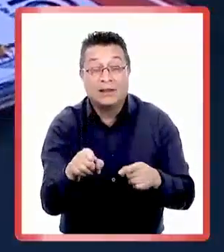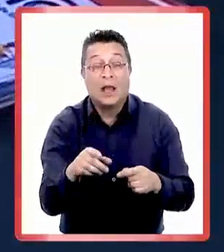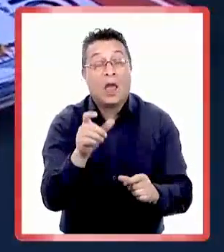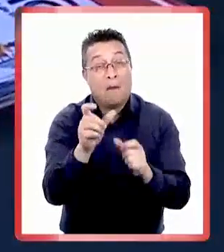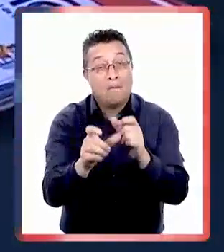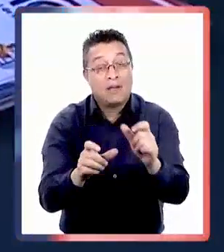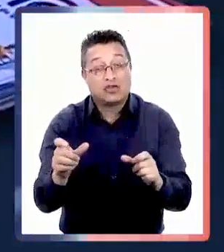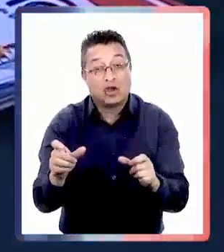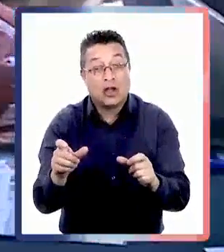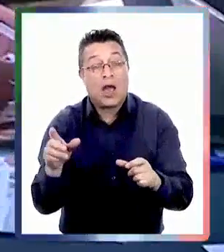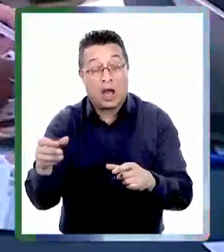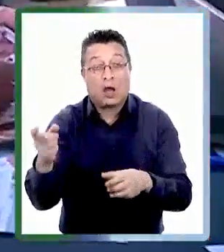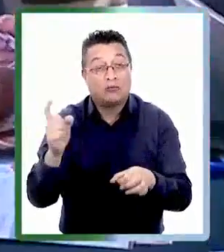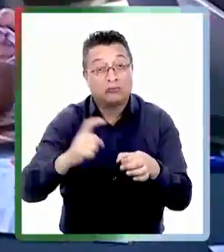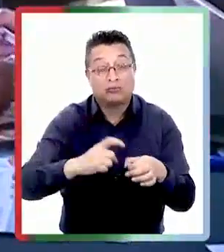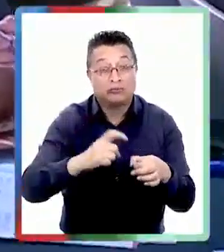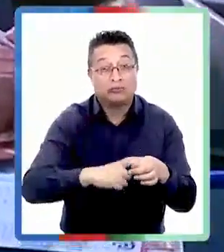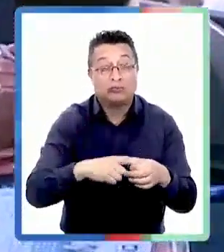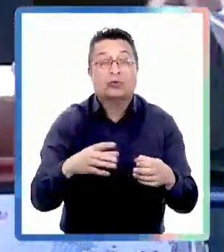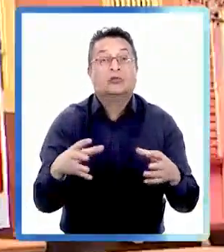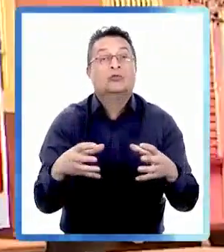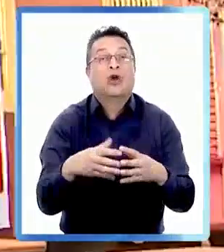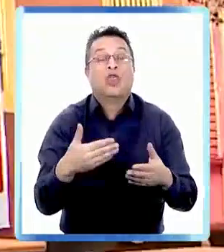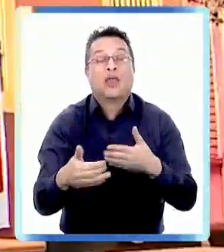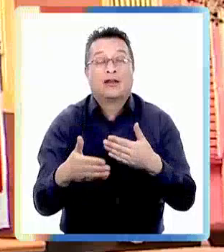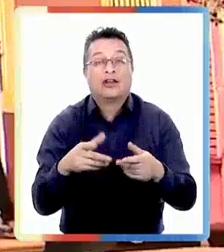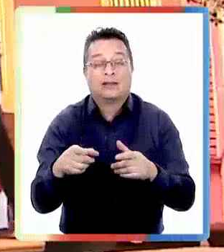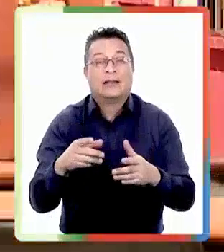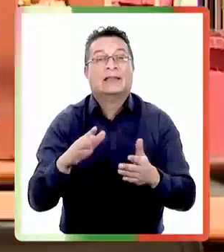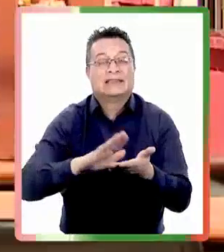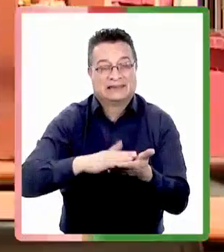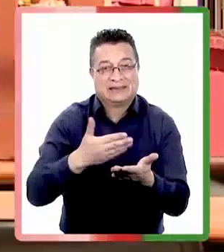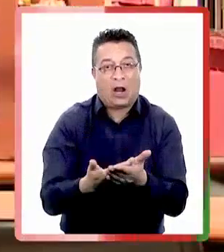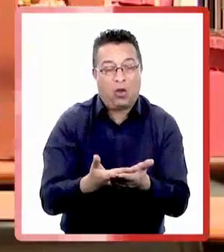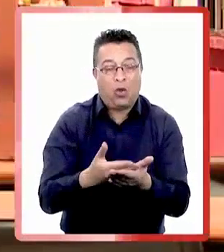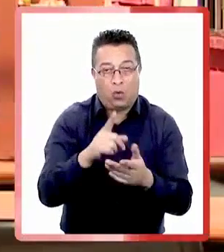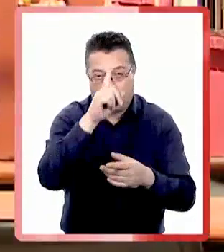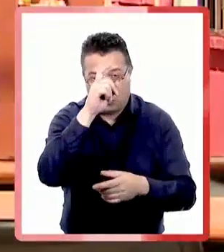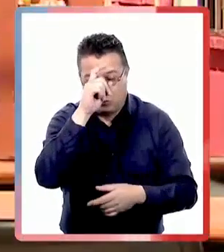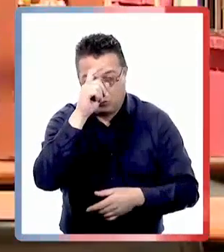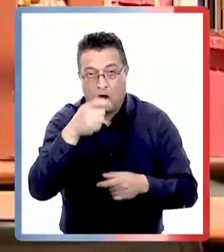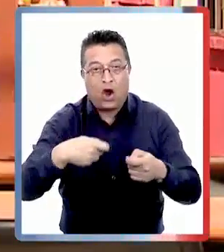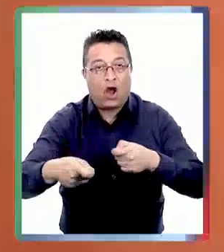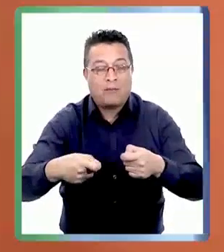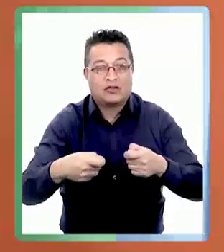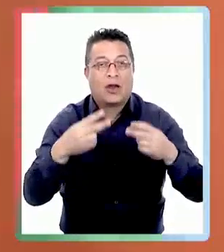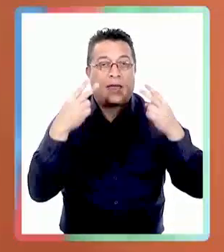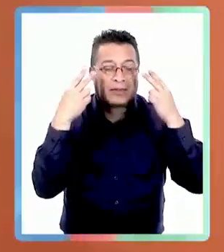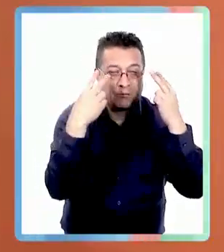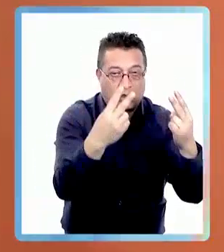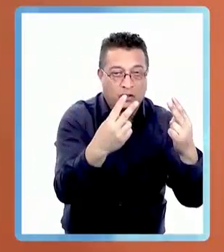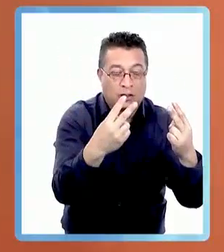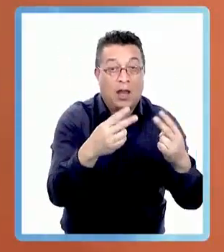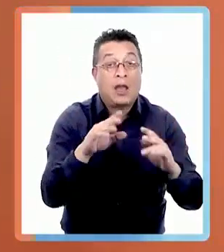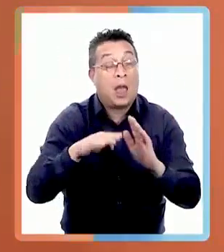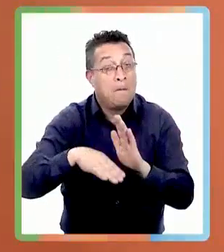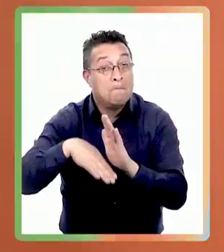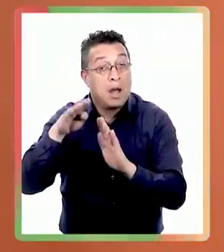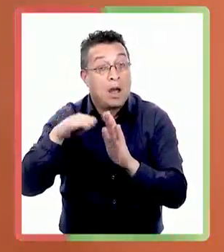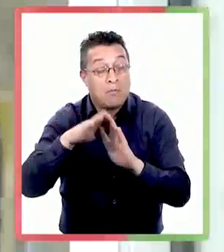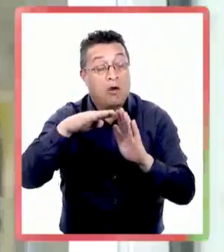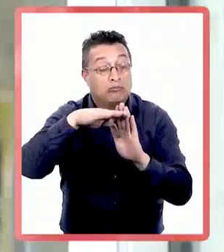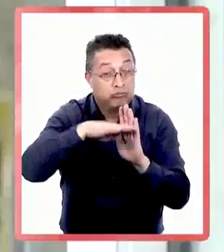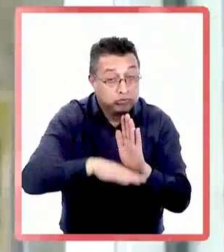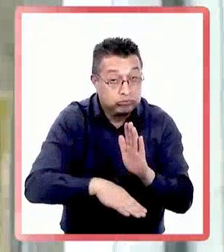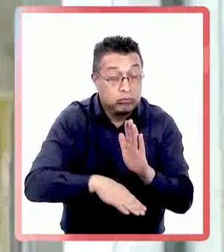personas ocupadas se produjo en los sectores salud comercio y transporte mientras los principales